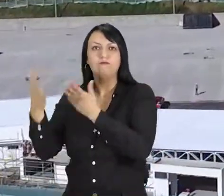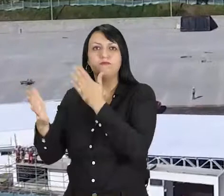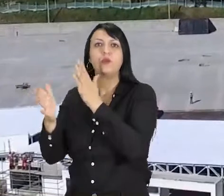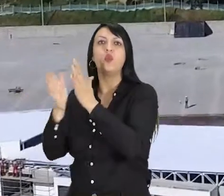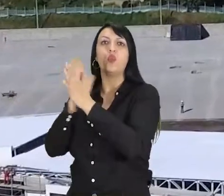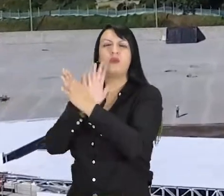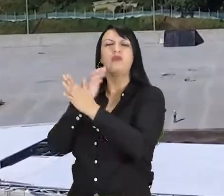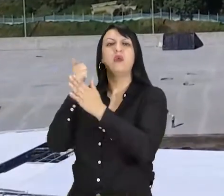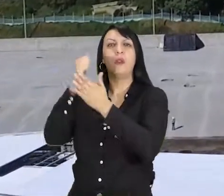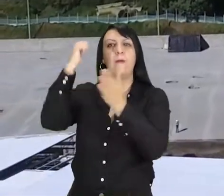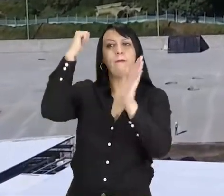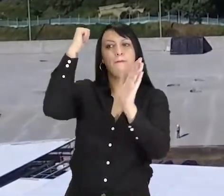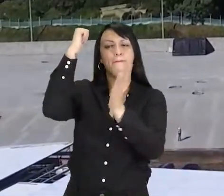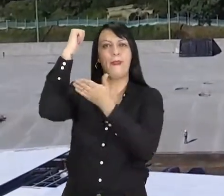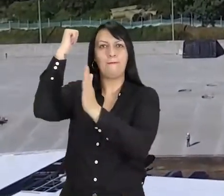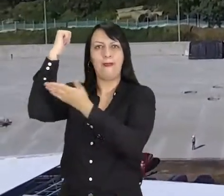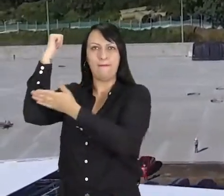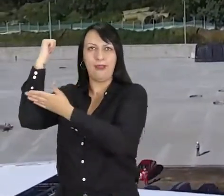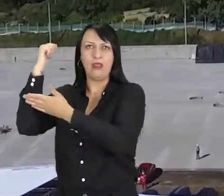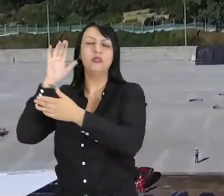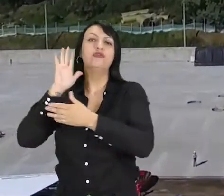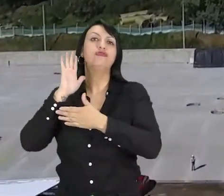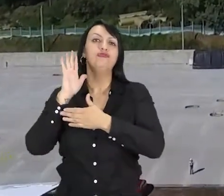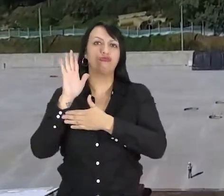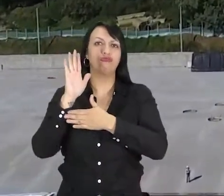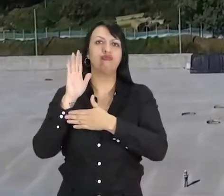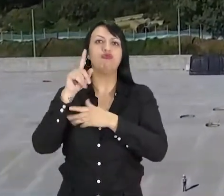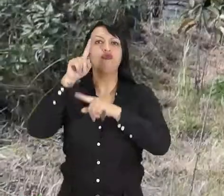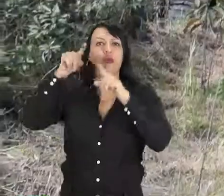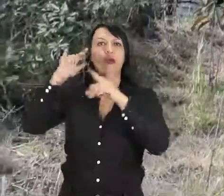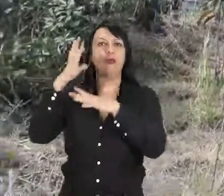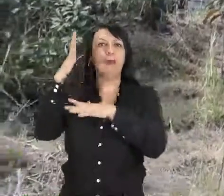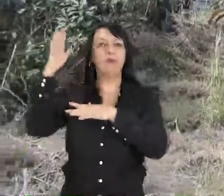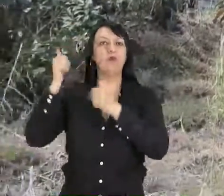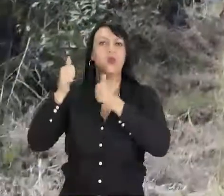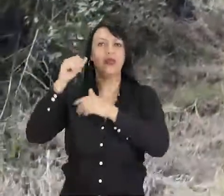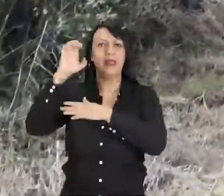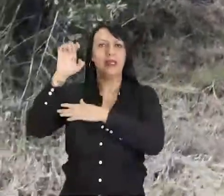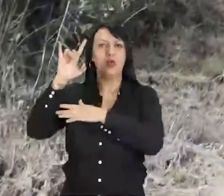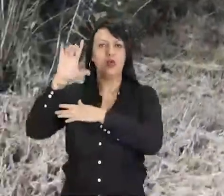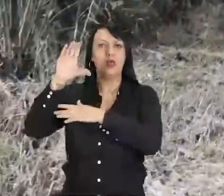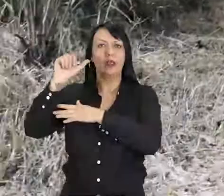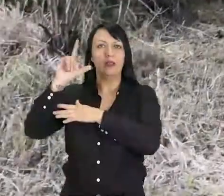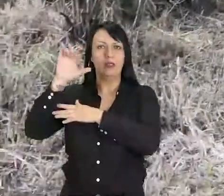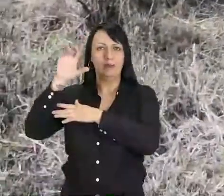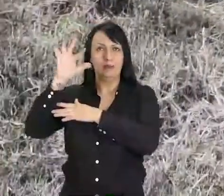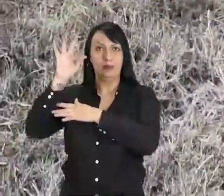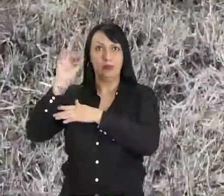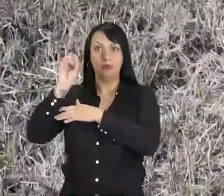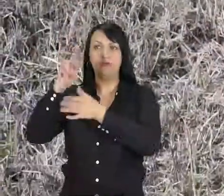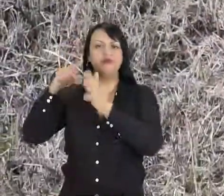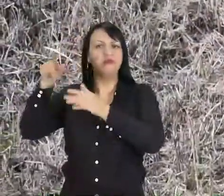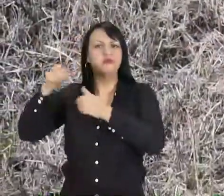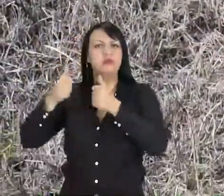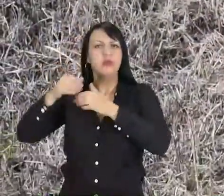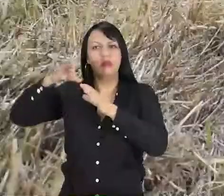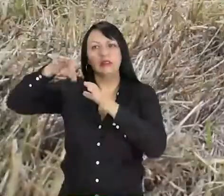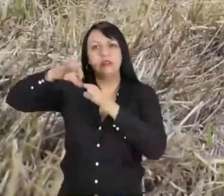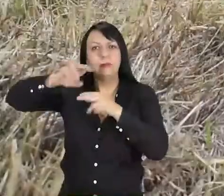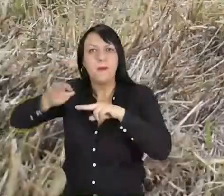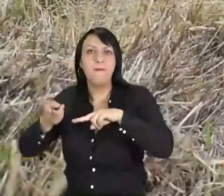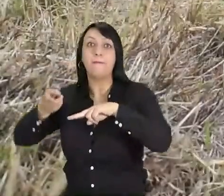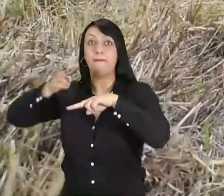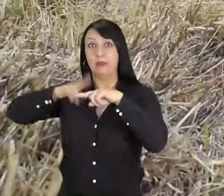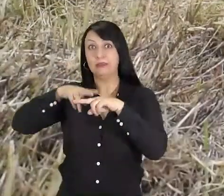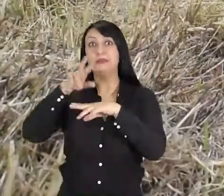la tala de especies introducidas como son los eucaliptos. En compensación a esto, Corponariño nos solicitó la siembra